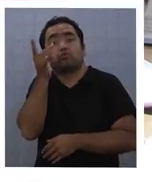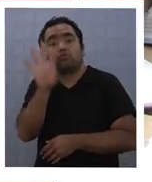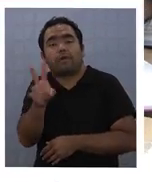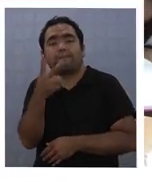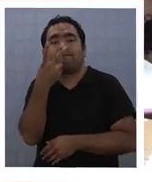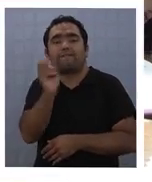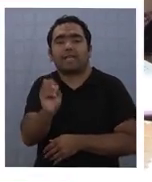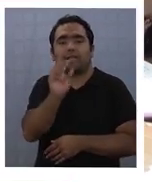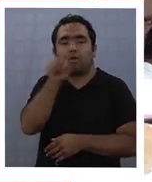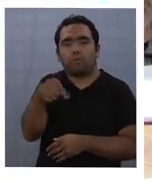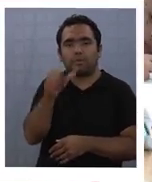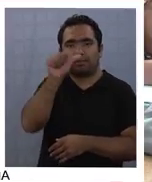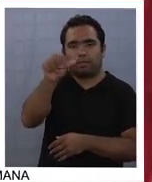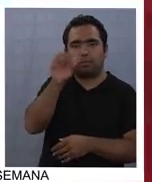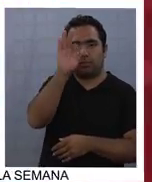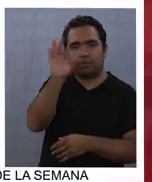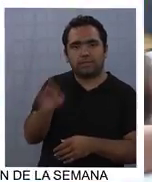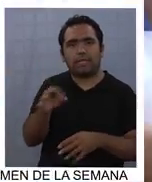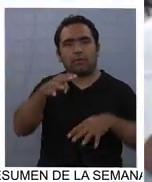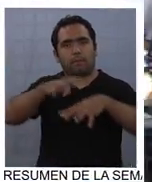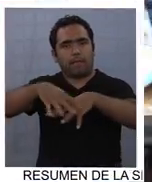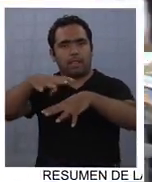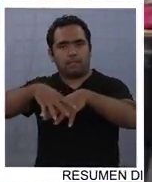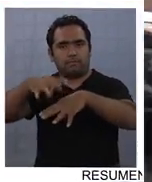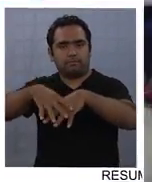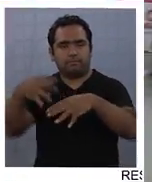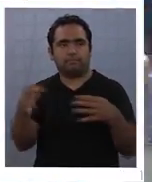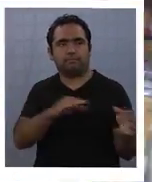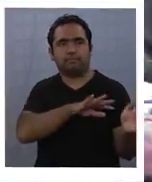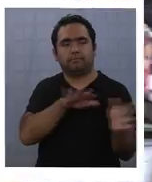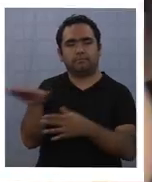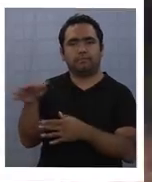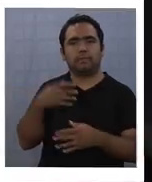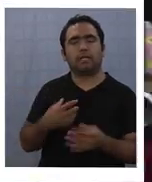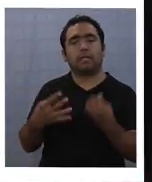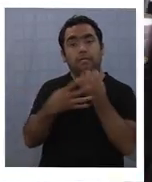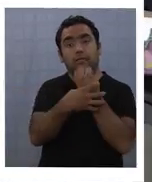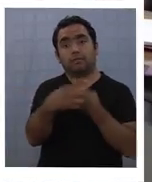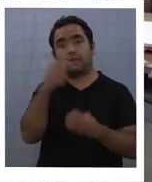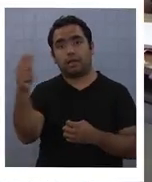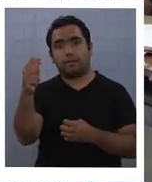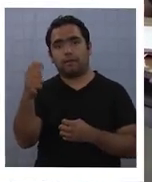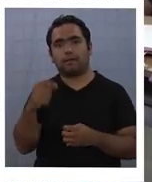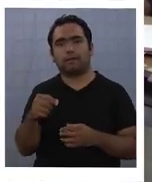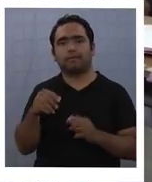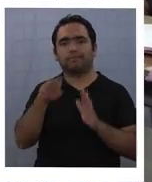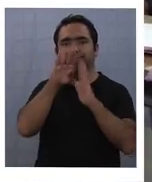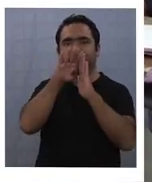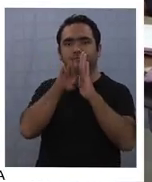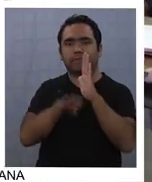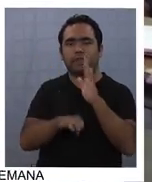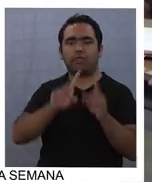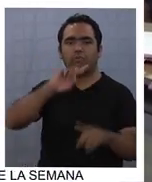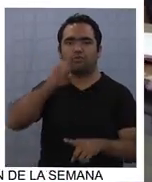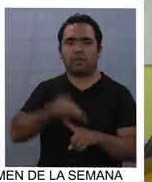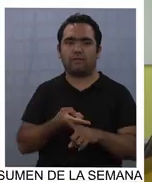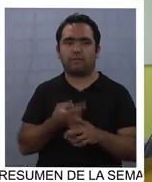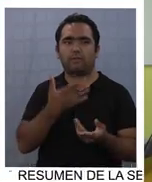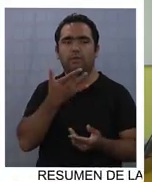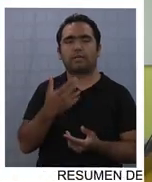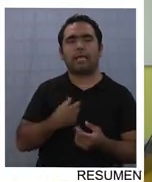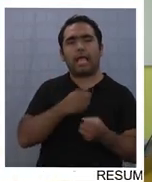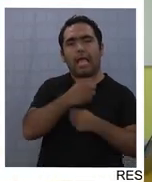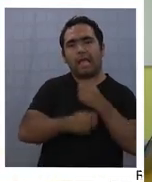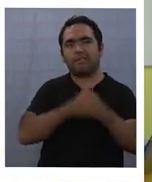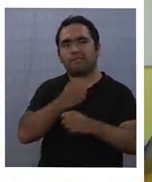,6% lo hizo en matemática. Aparece Tarapacá bajando nuevamente, digo nuevamente porque ha sido año tras año,